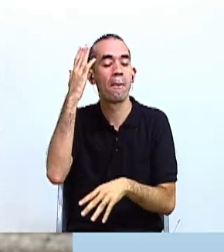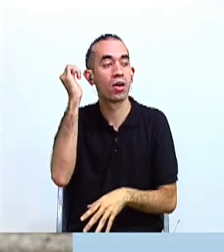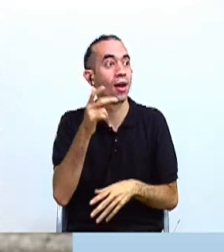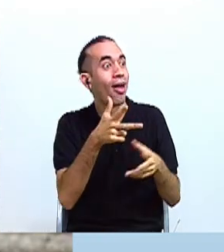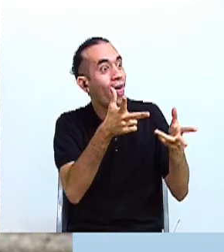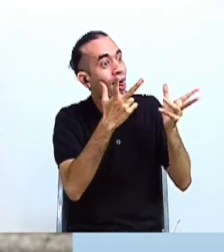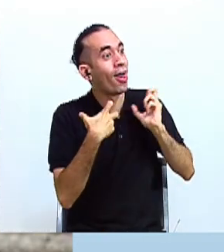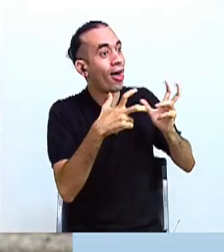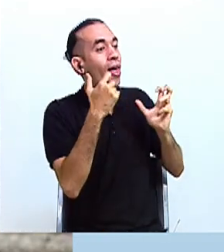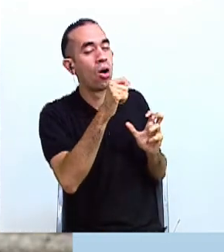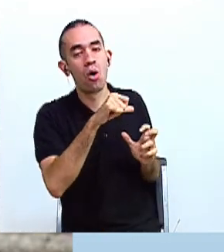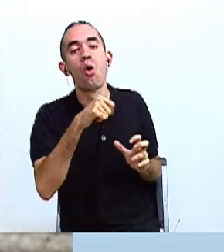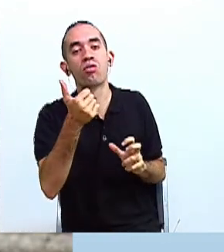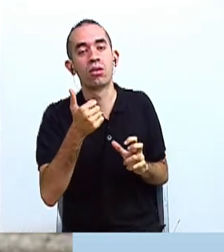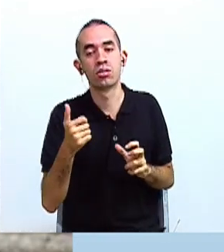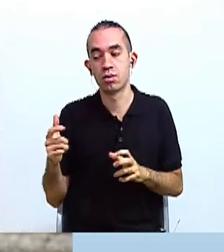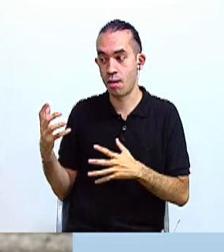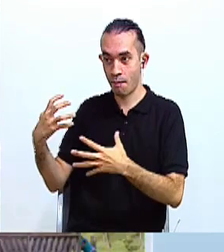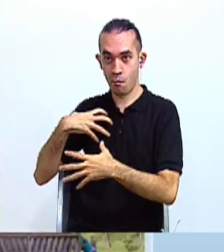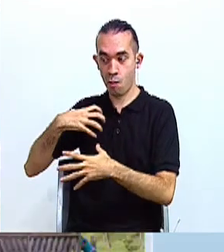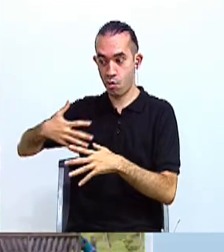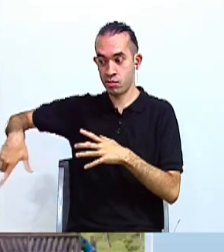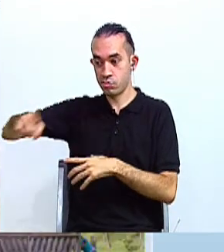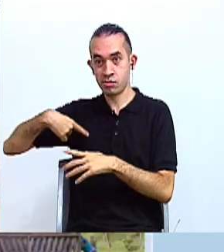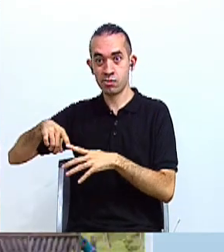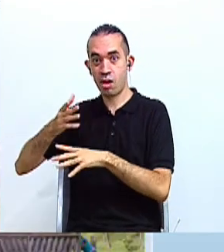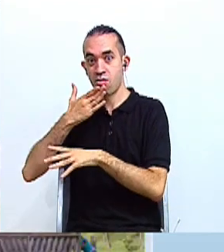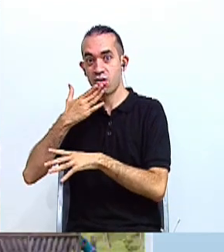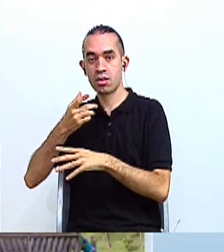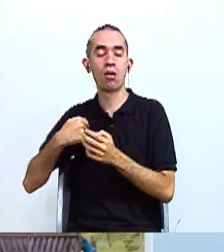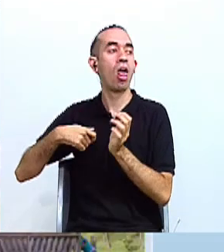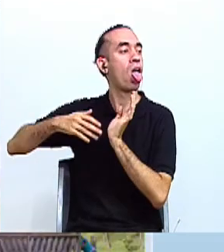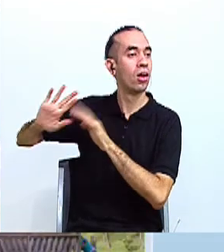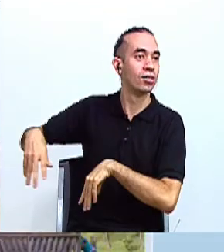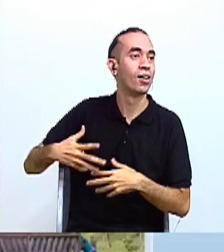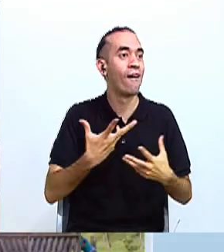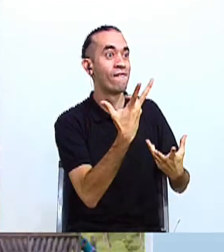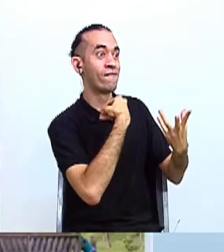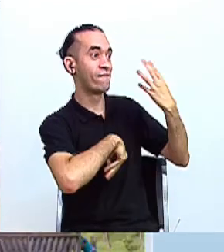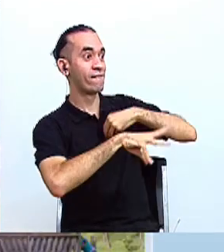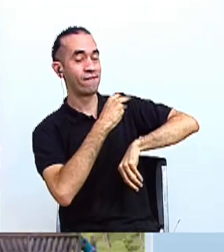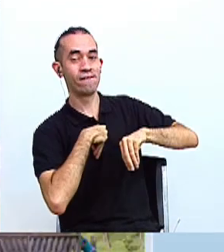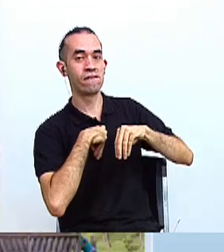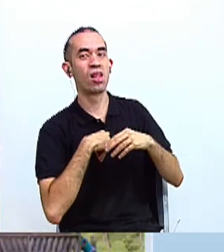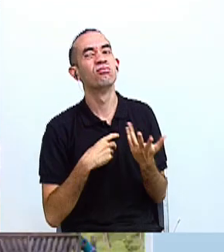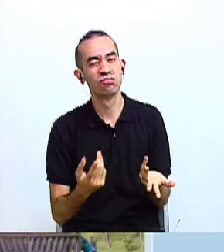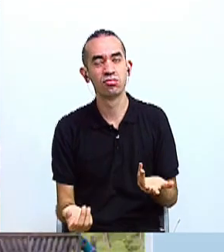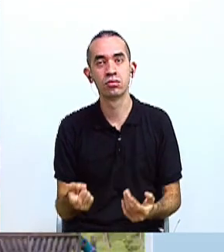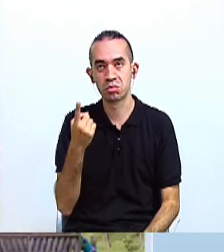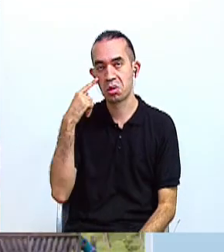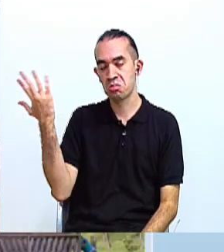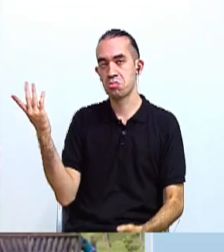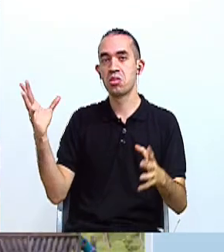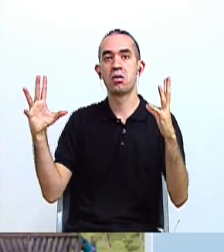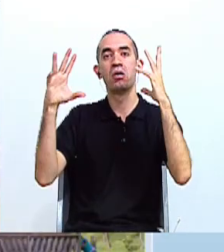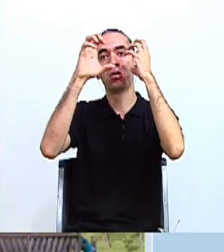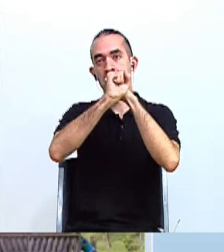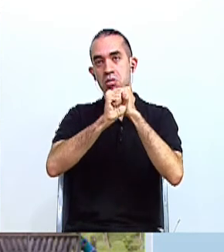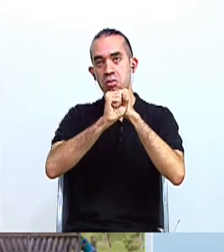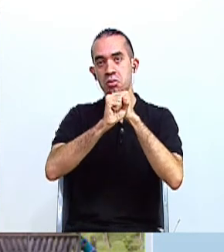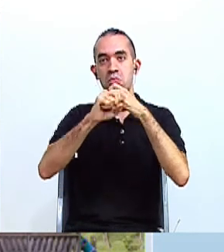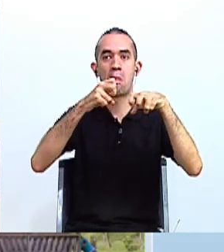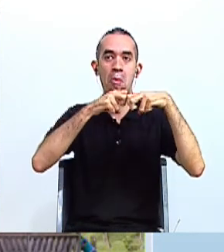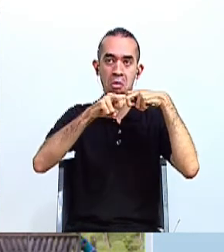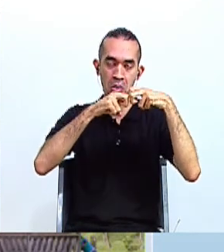de otras que no necesariamente son costumbres indígenas. Aquí podemos valorar un resumen precisamente de esos